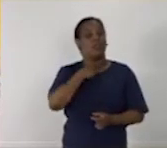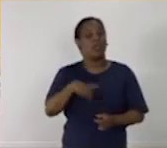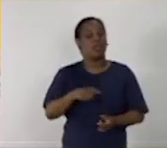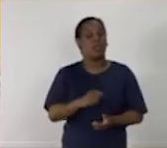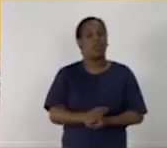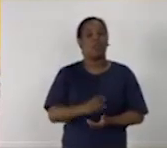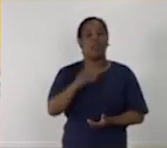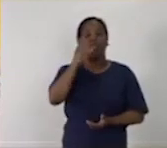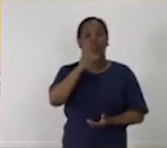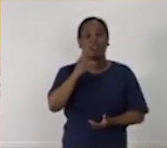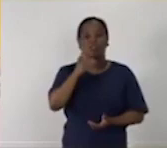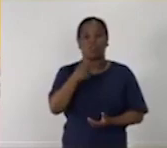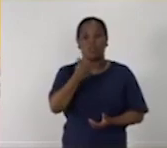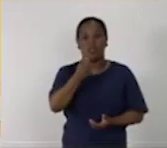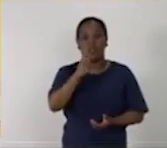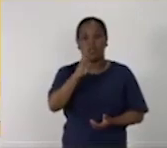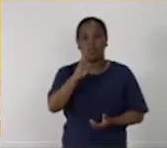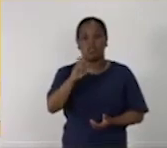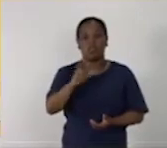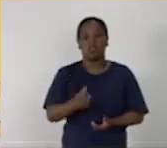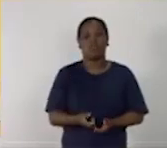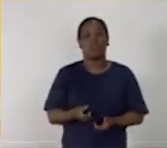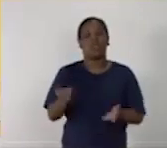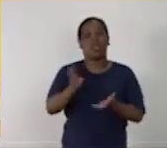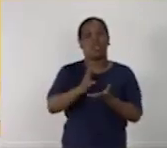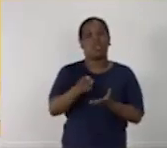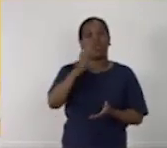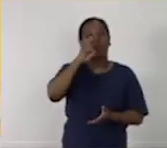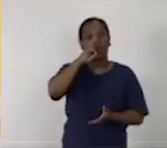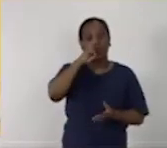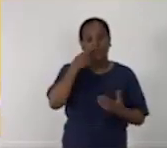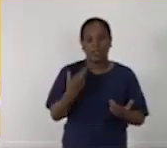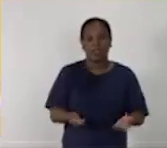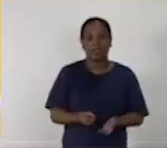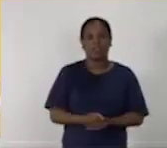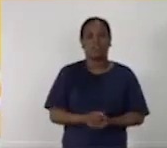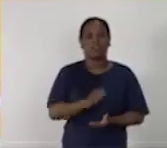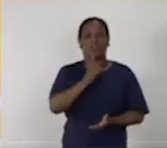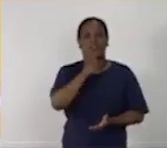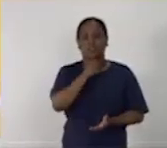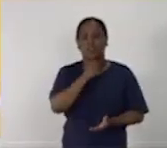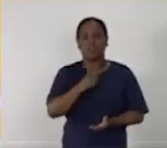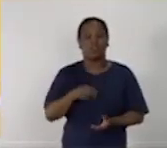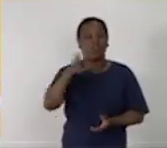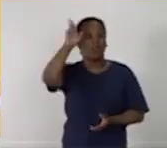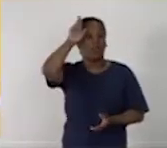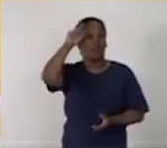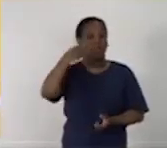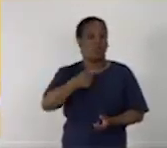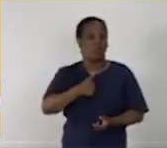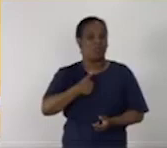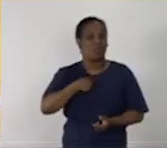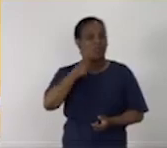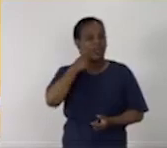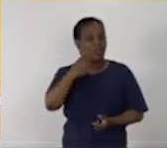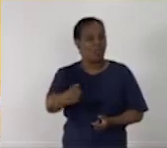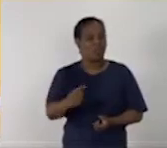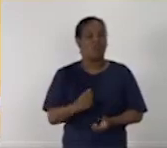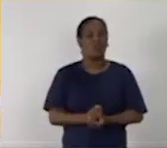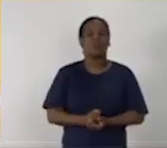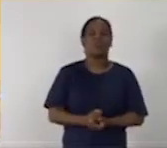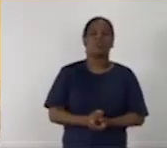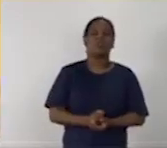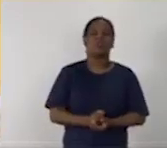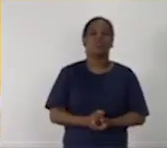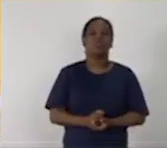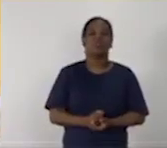yo les traje algunos. Tengo, por ejemplo, aquí el libro de Negrita, un texto precioso. Platero y yo, que ya lo